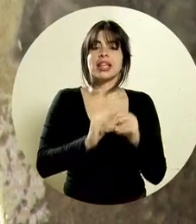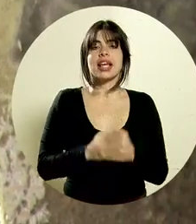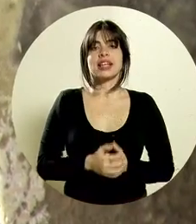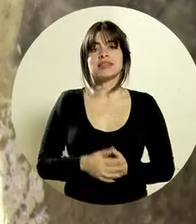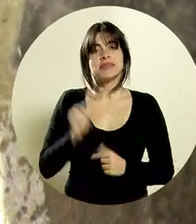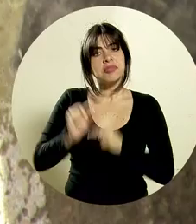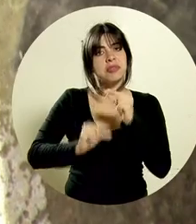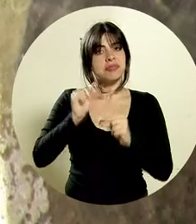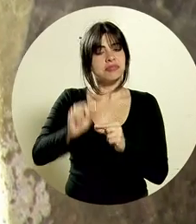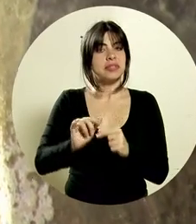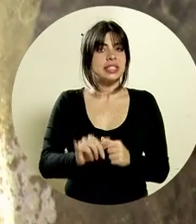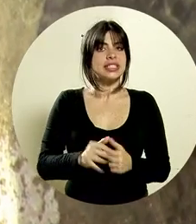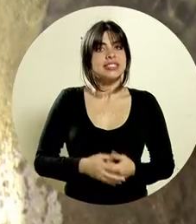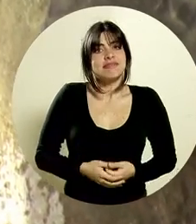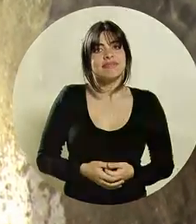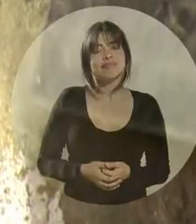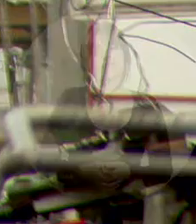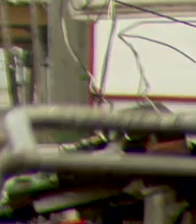vendo y así voy